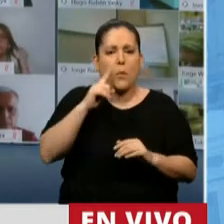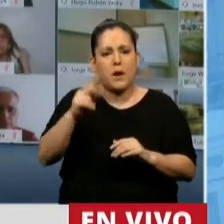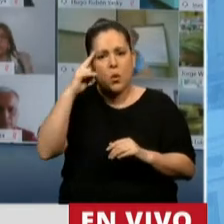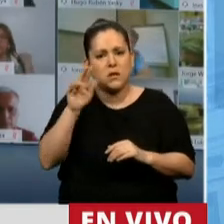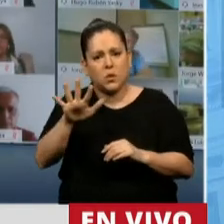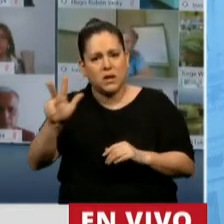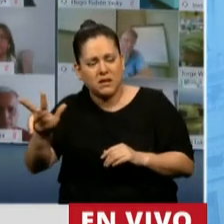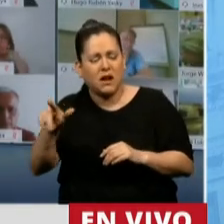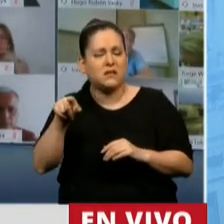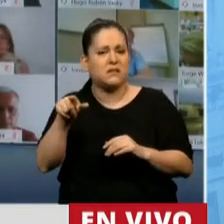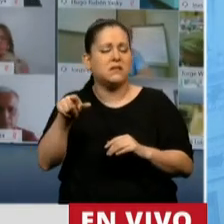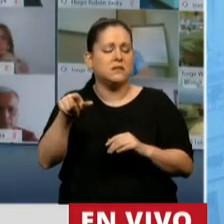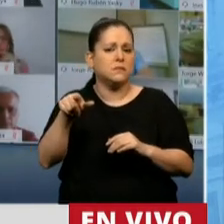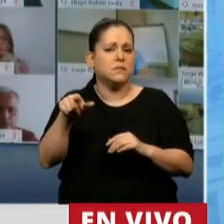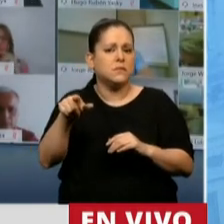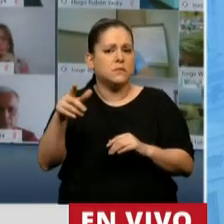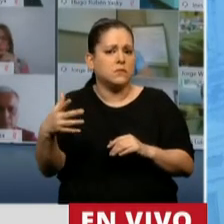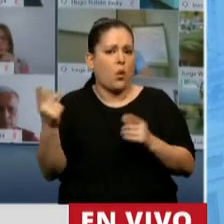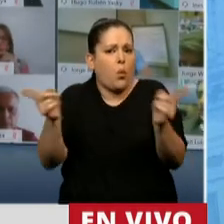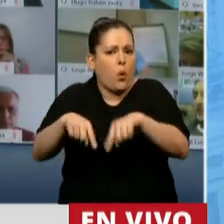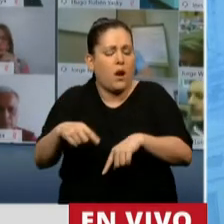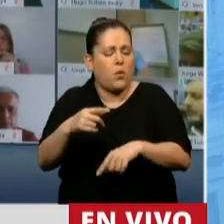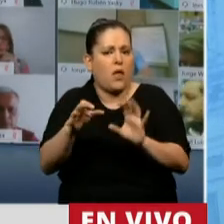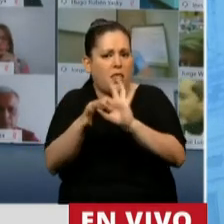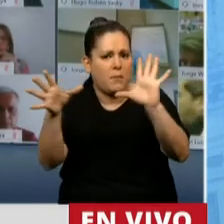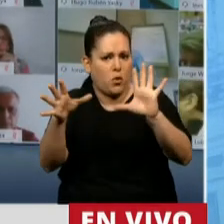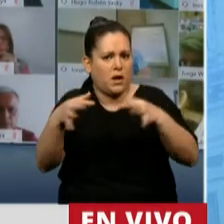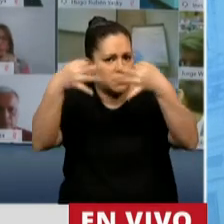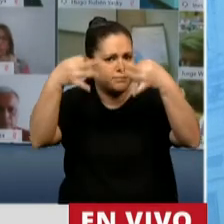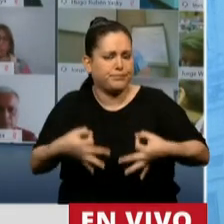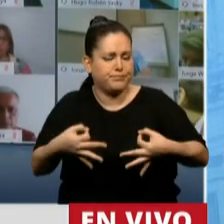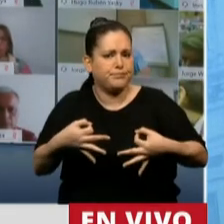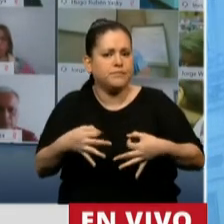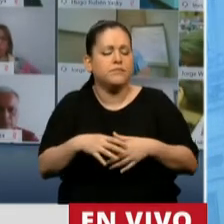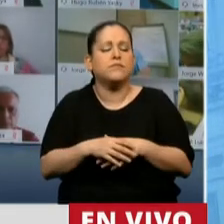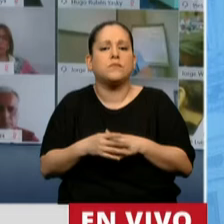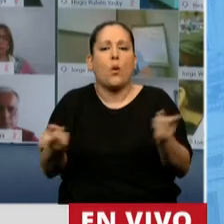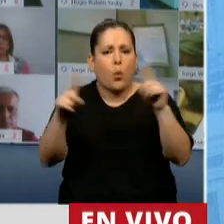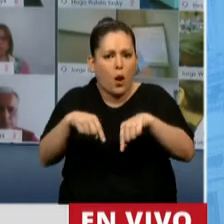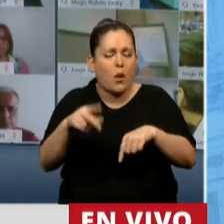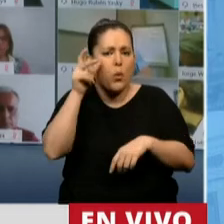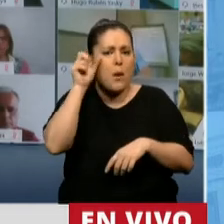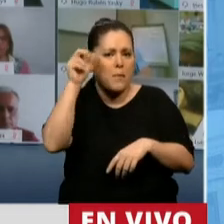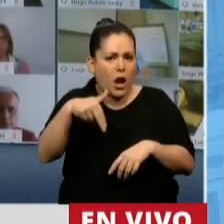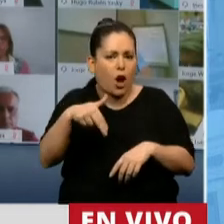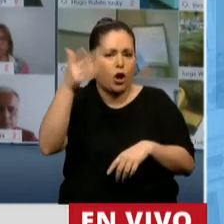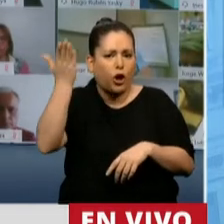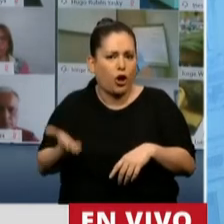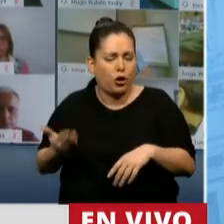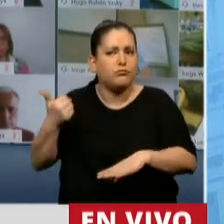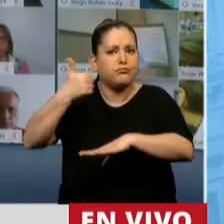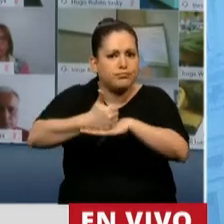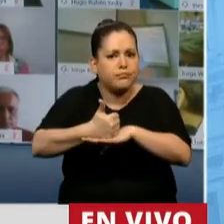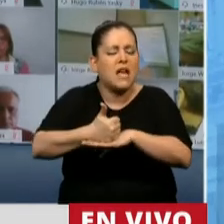Año que finalmente se recuperó la democracia en su plenitud, con el retorno de Perón y sin ningún sector